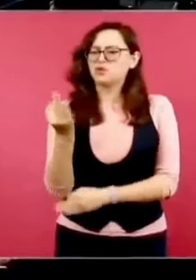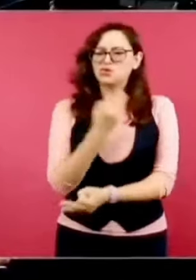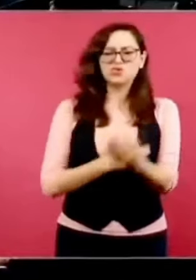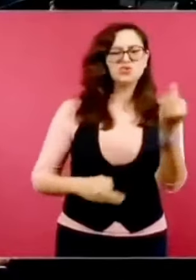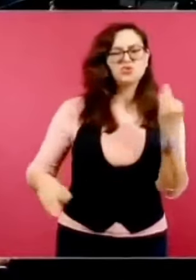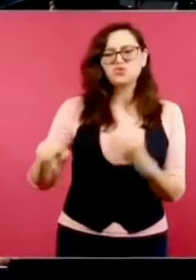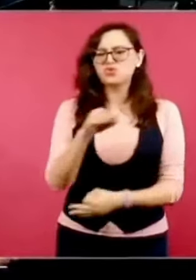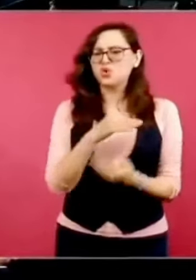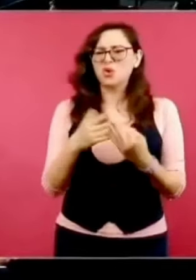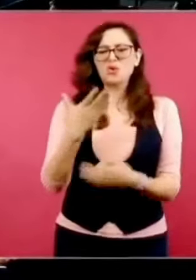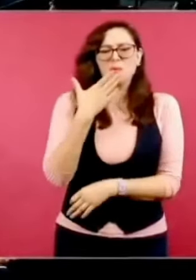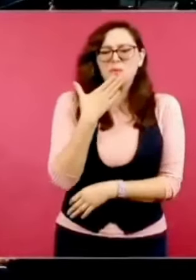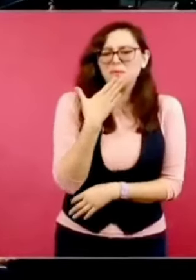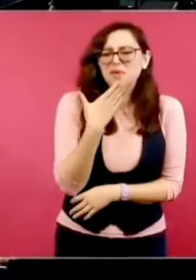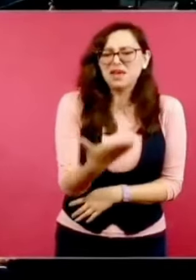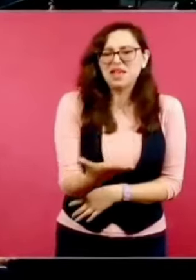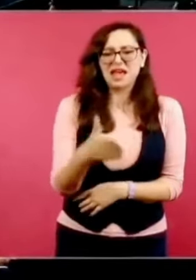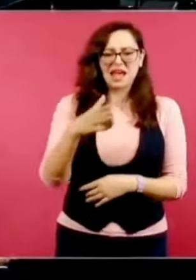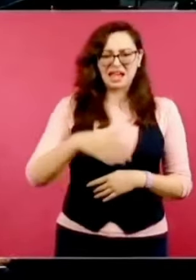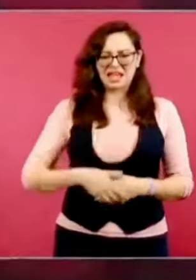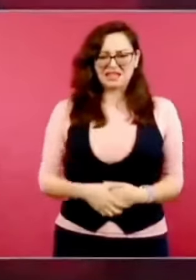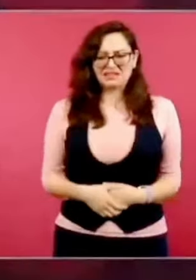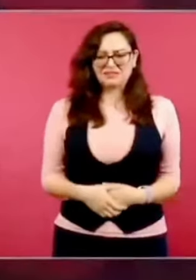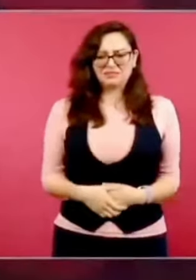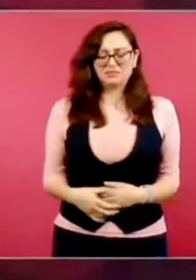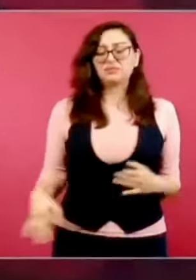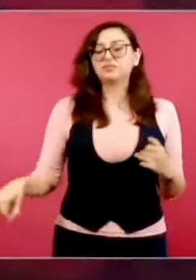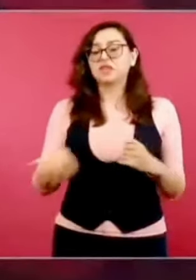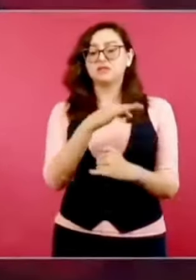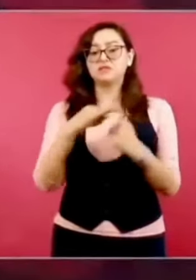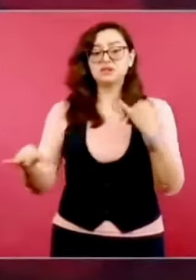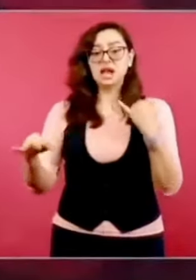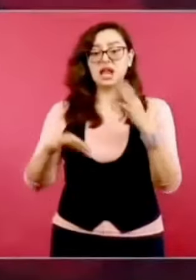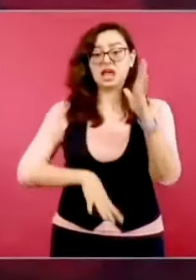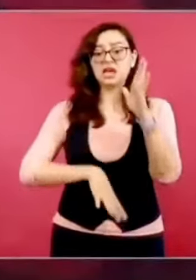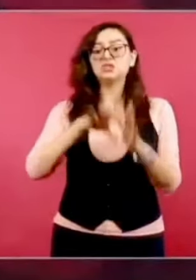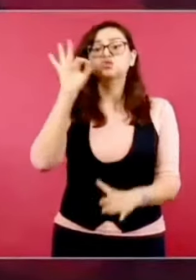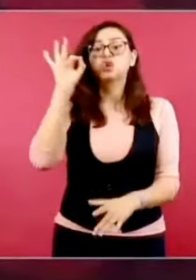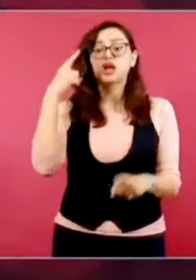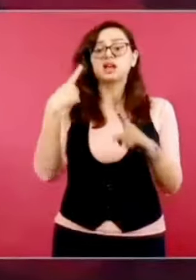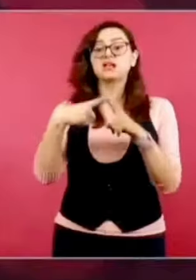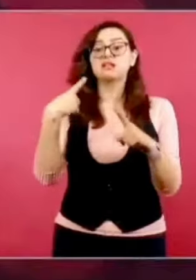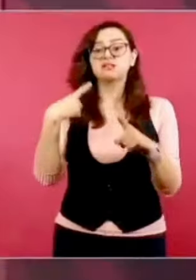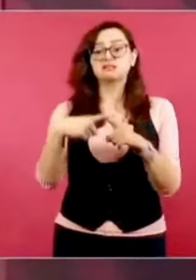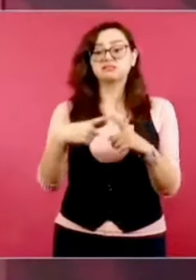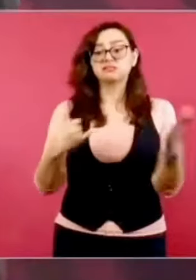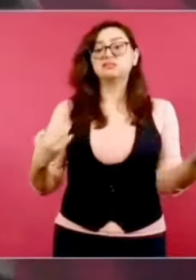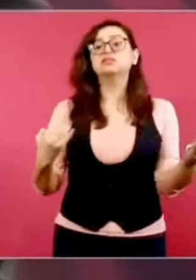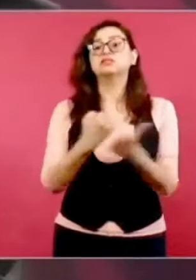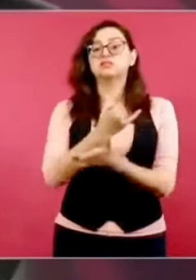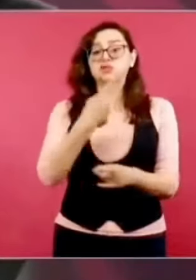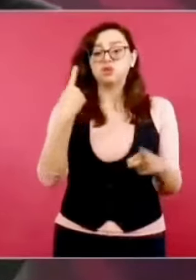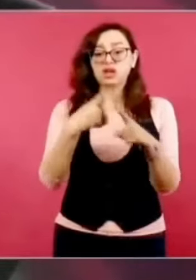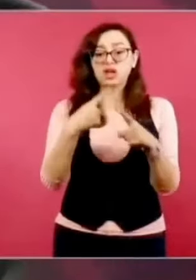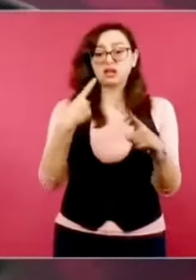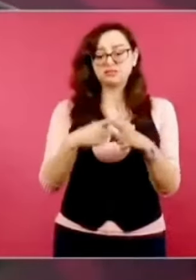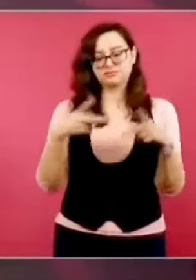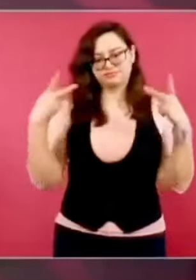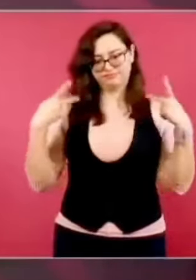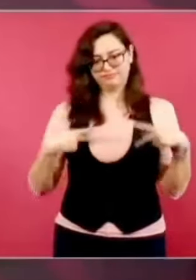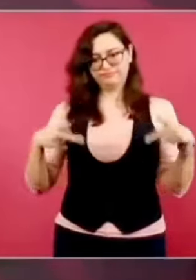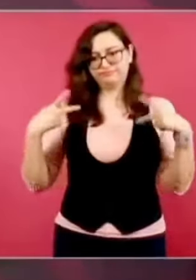y al final pues van a ser los ciudadanos los que van a decidir porque eso es la democracia